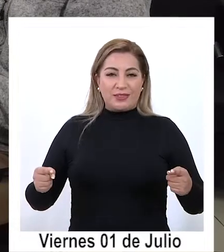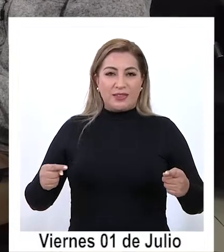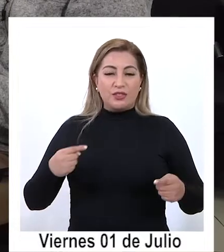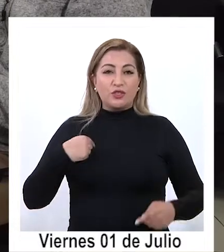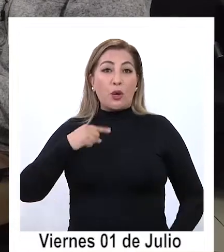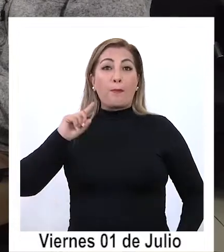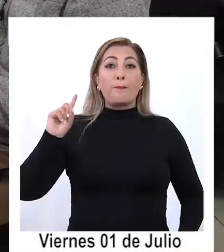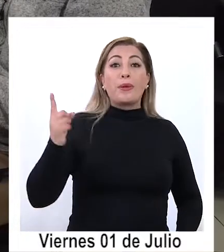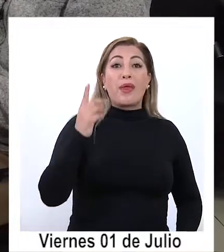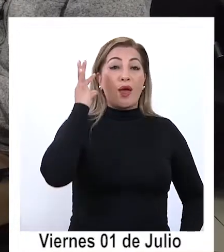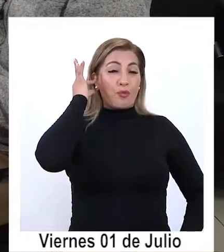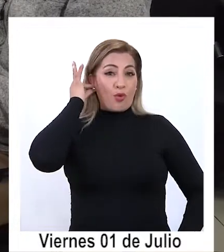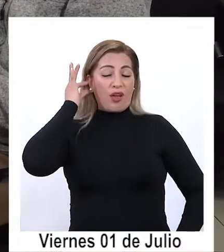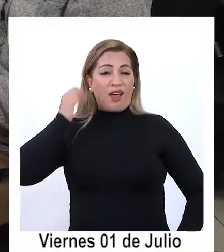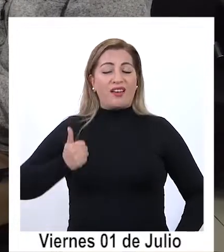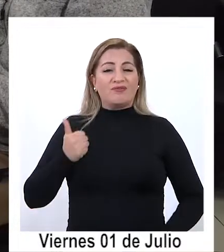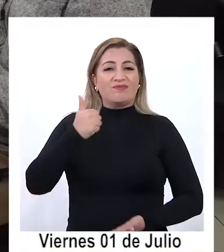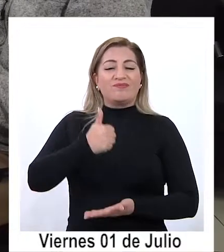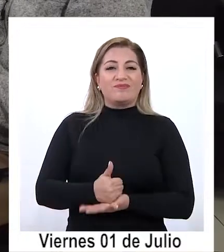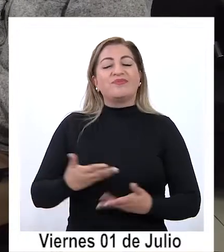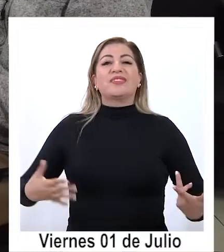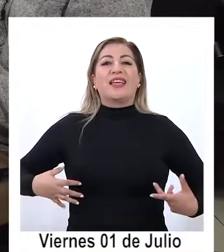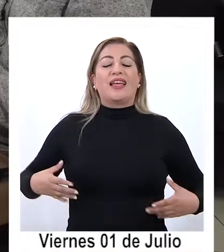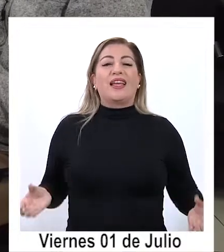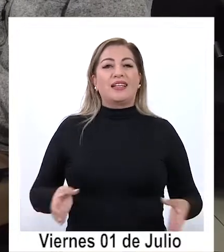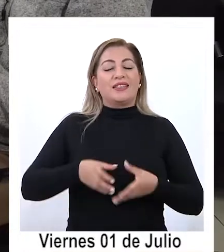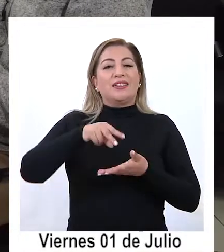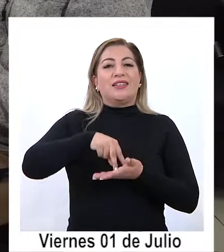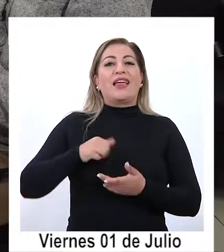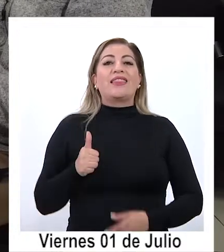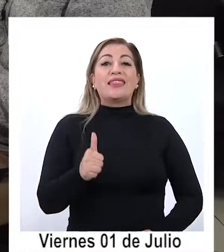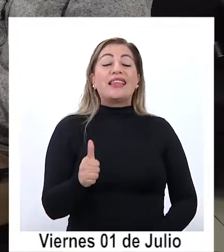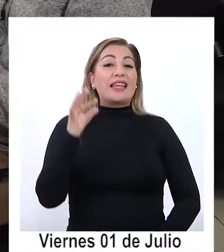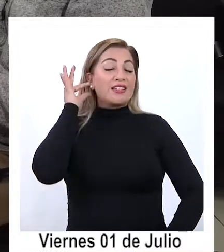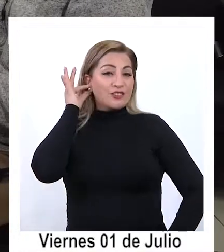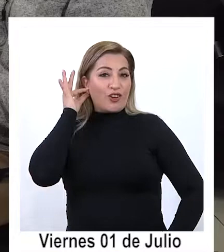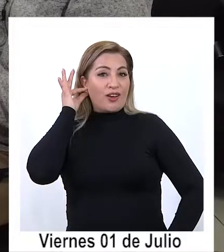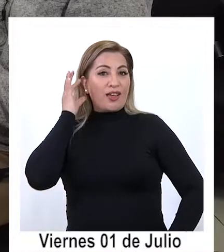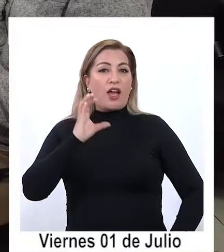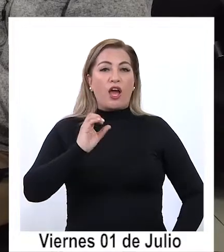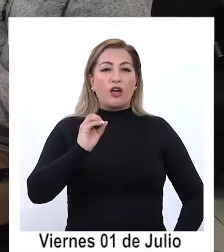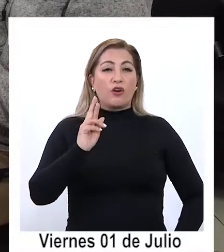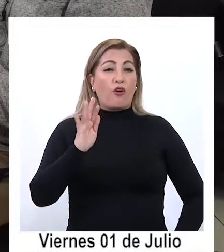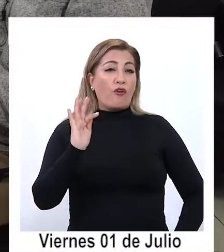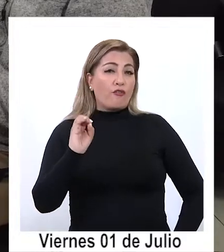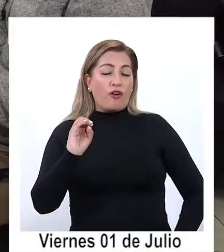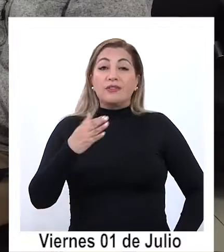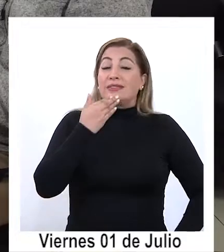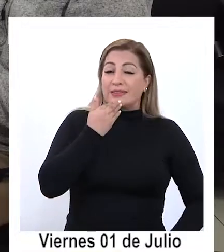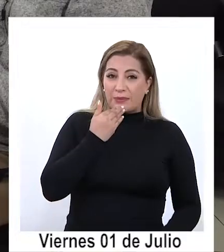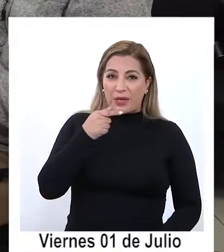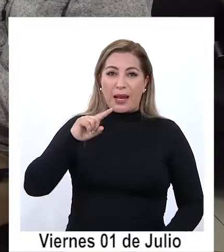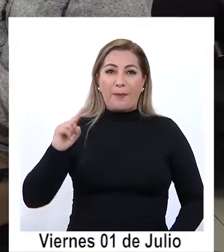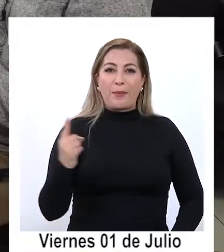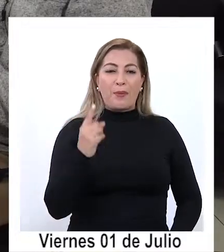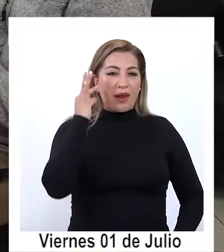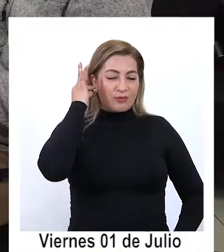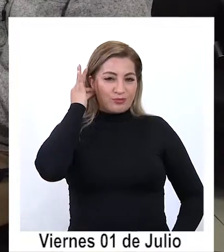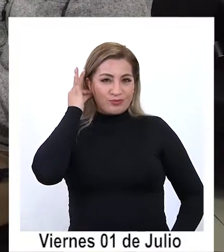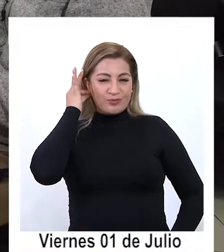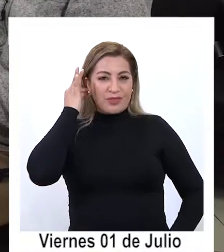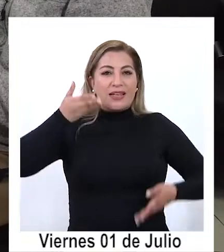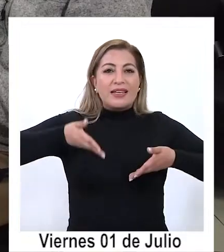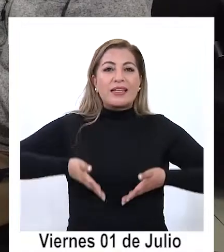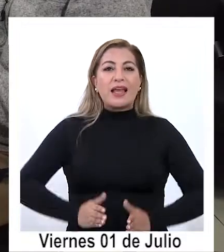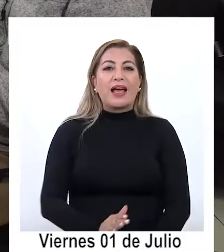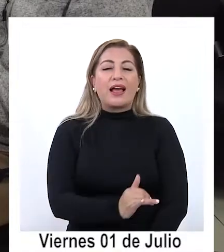soy la primera mujer que se nombra en la región como directora regional de Corfo pero además soy la primera mujer de